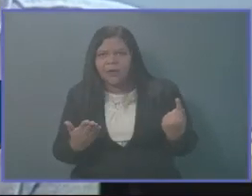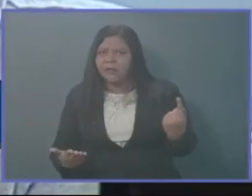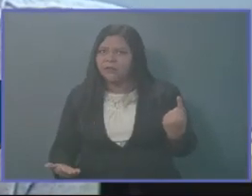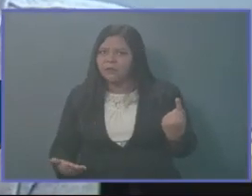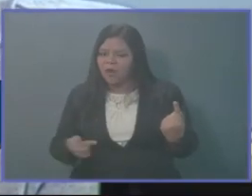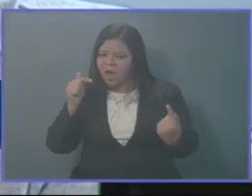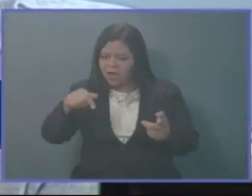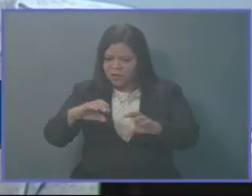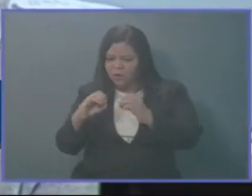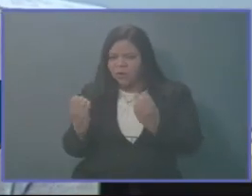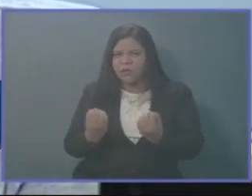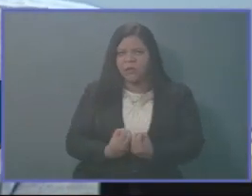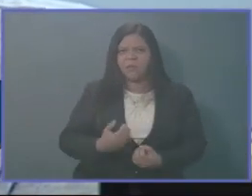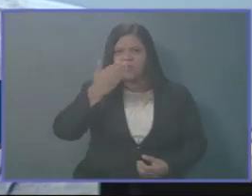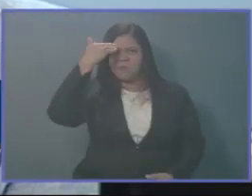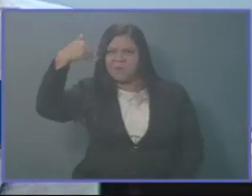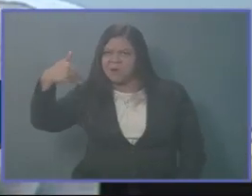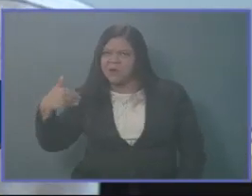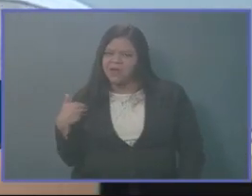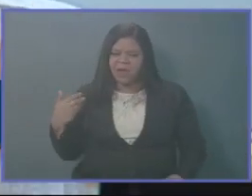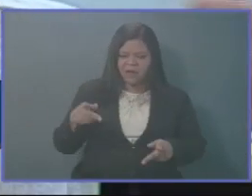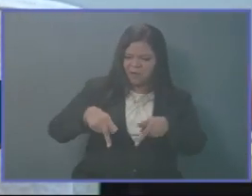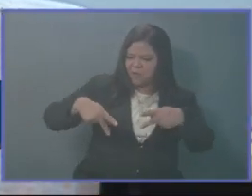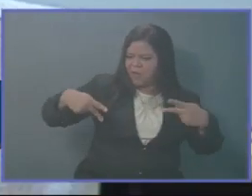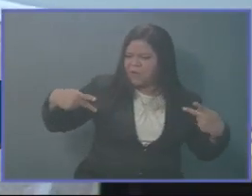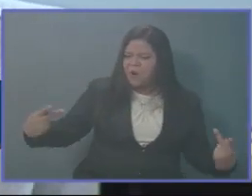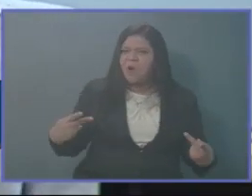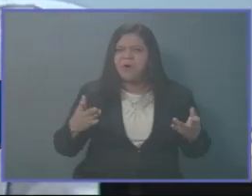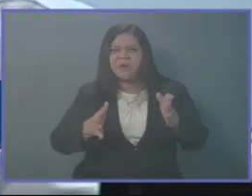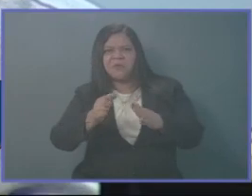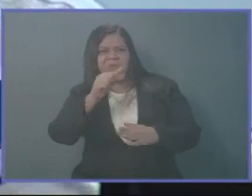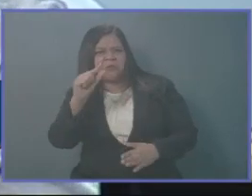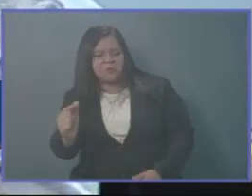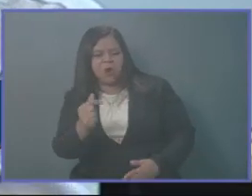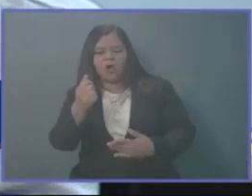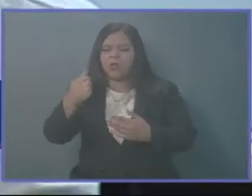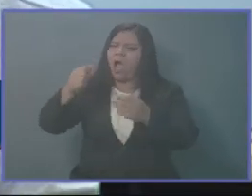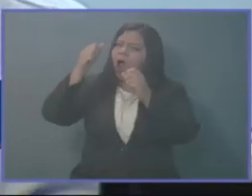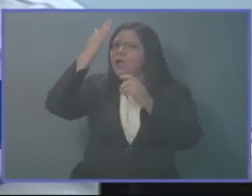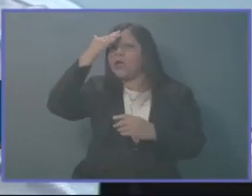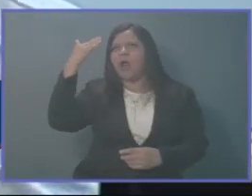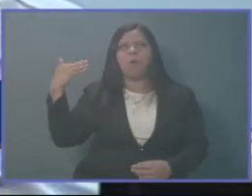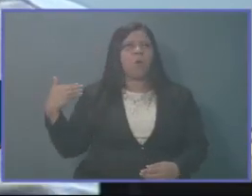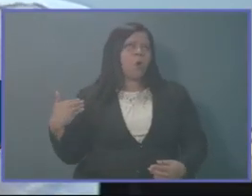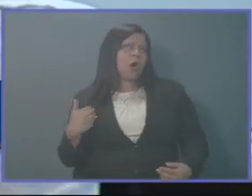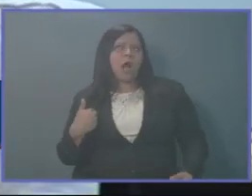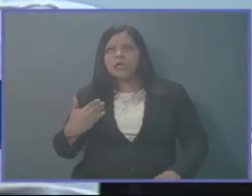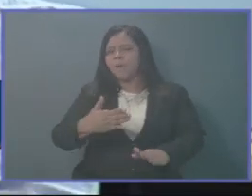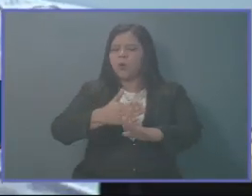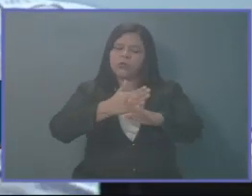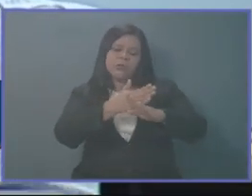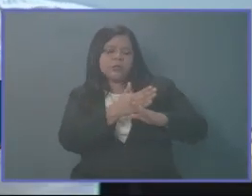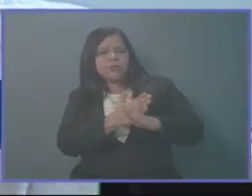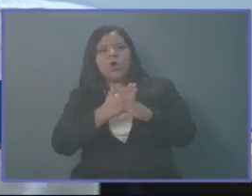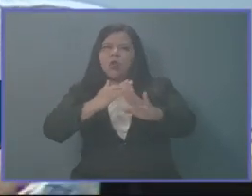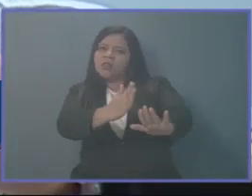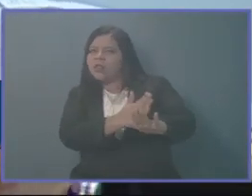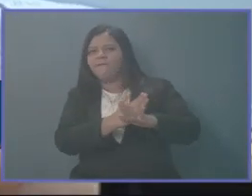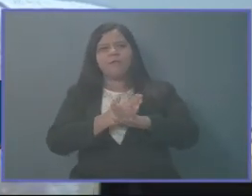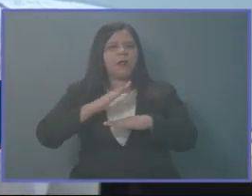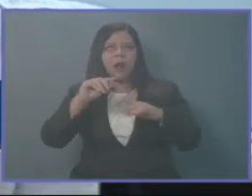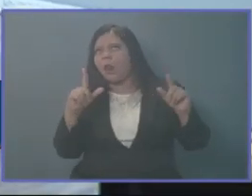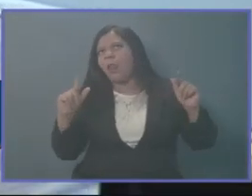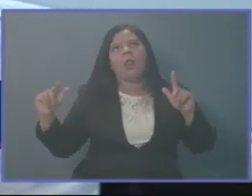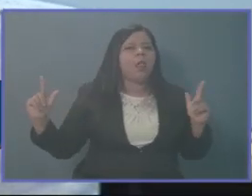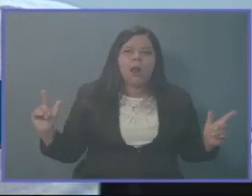feministas y las páginas de los periódicos y las instituciones, que bendita es la mujer, que hay que protegerla, que hay que defenderla, y la,